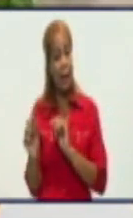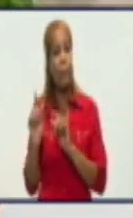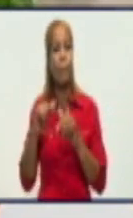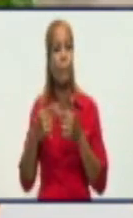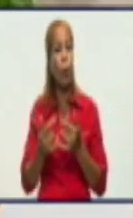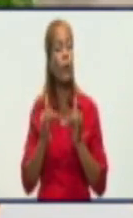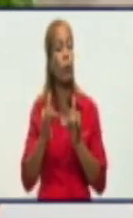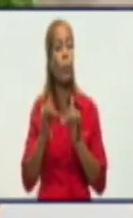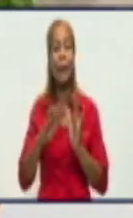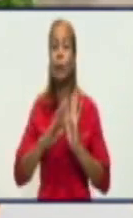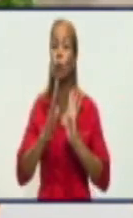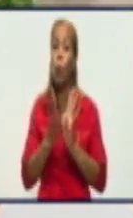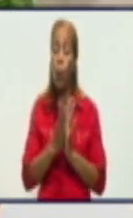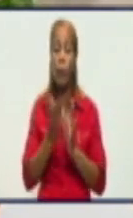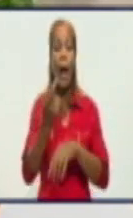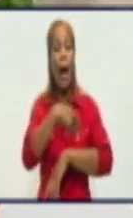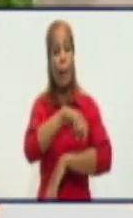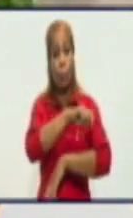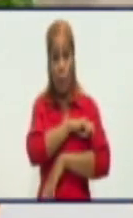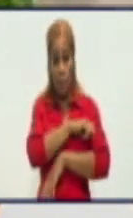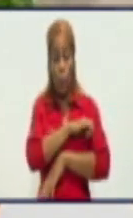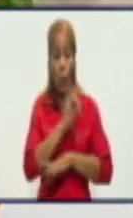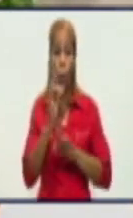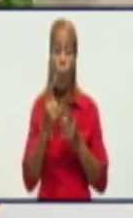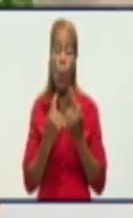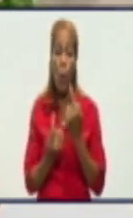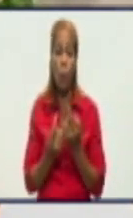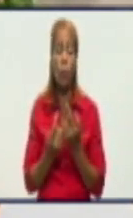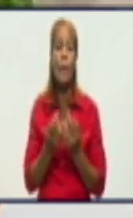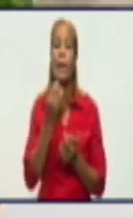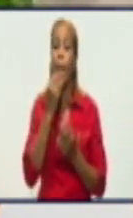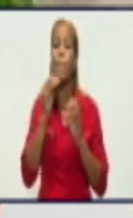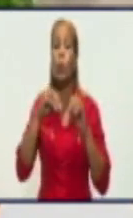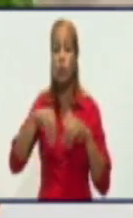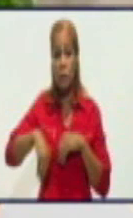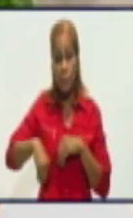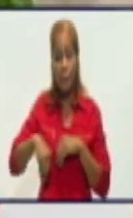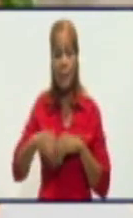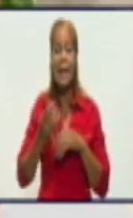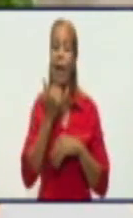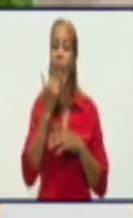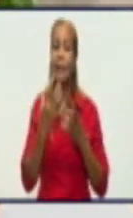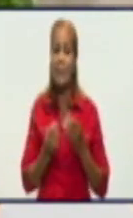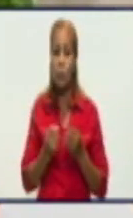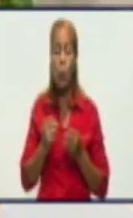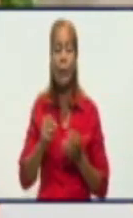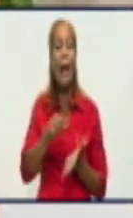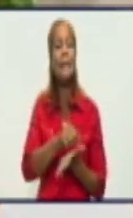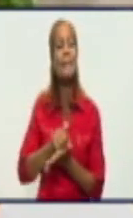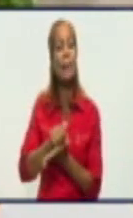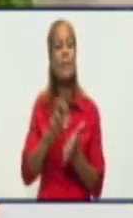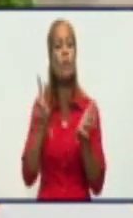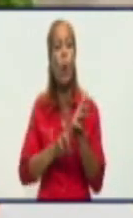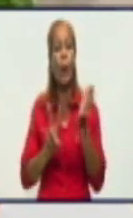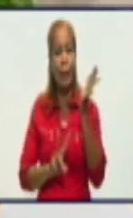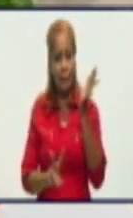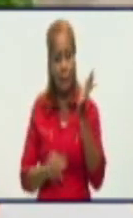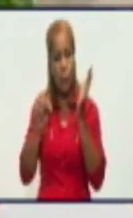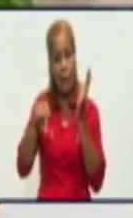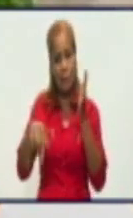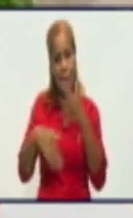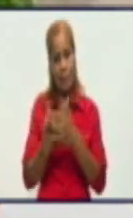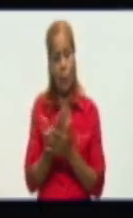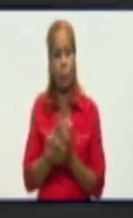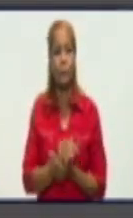información al detalle de las posibles afectaciones al servicio eléctrico en lo que resta de la jornada de hoy. Gracias.